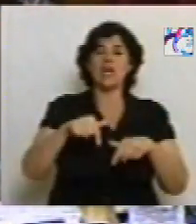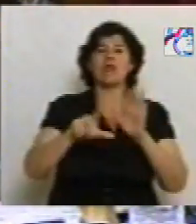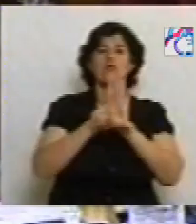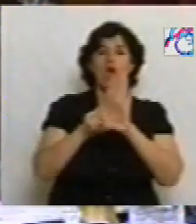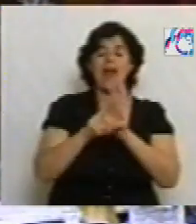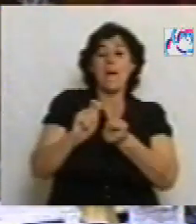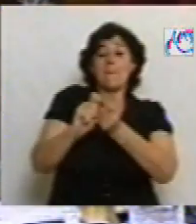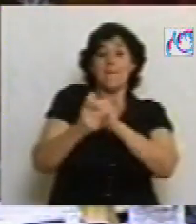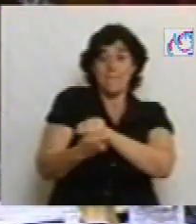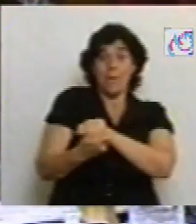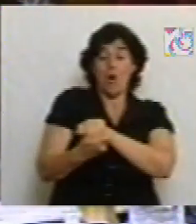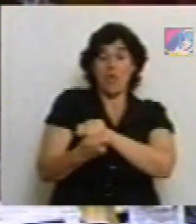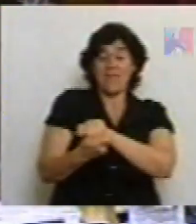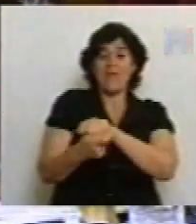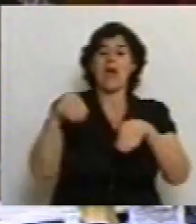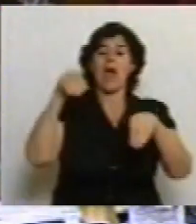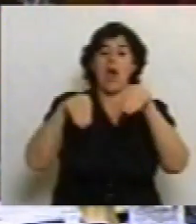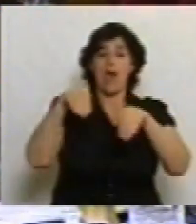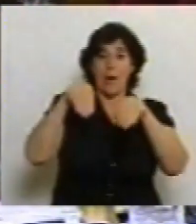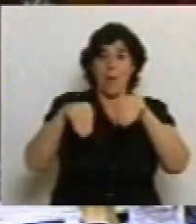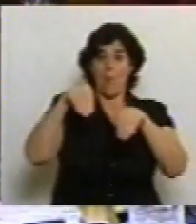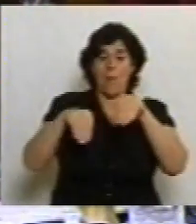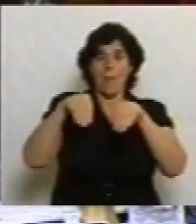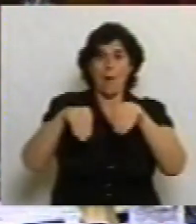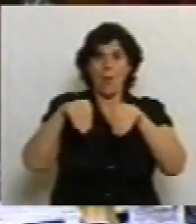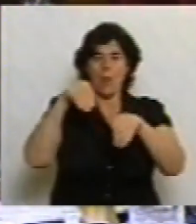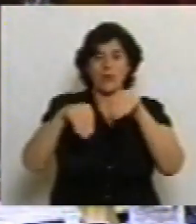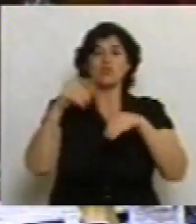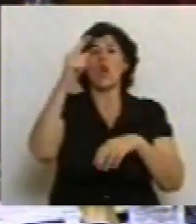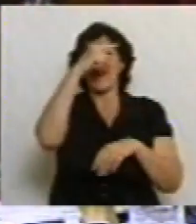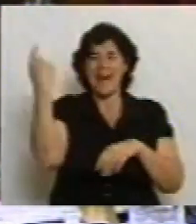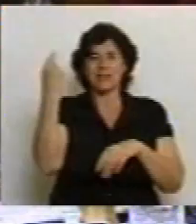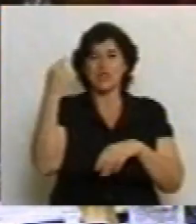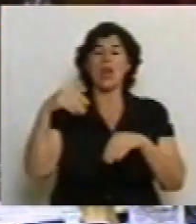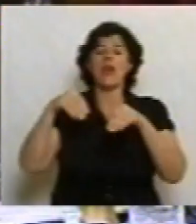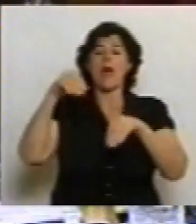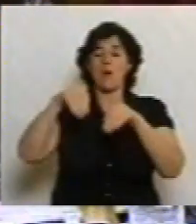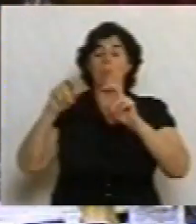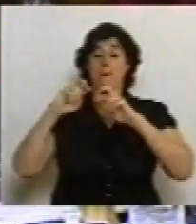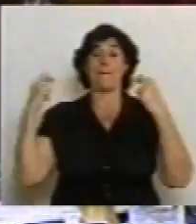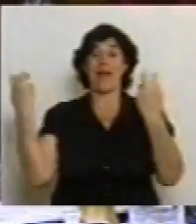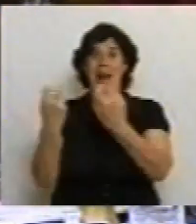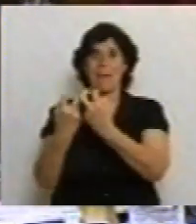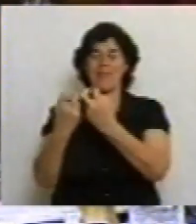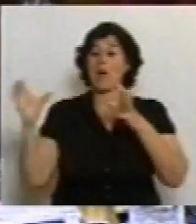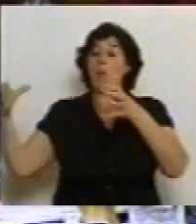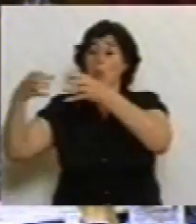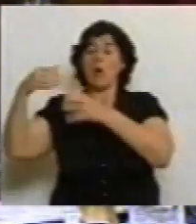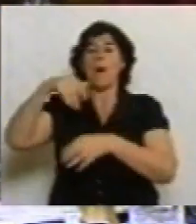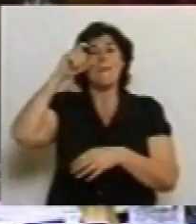el Código Electoral Nacional sobre elección de parlamentarios del Mercosur,